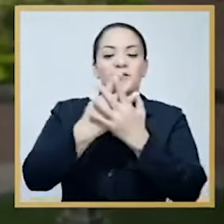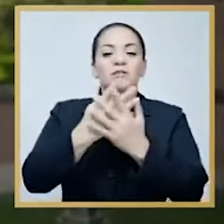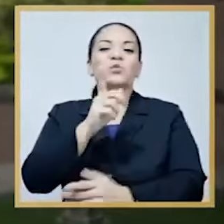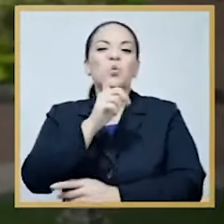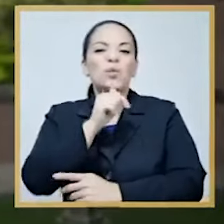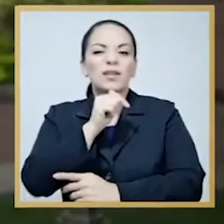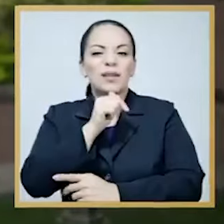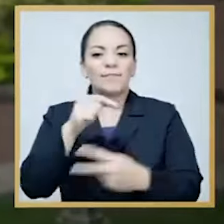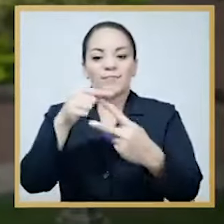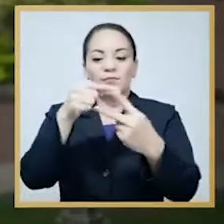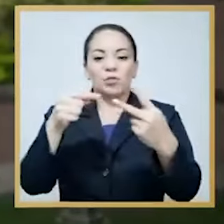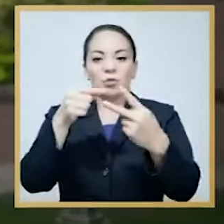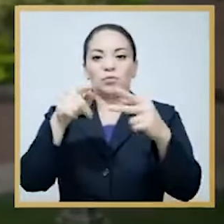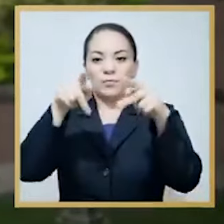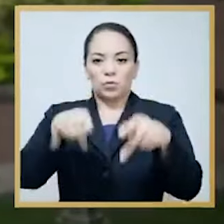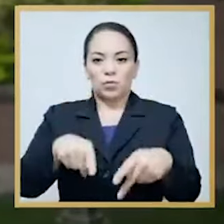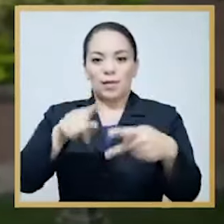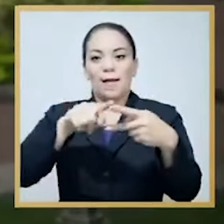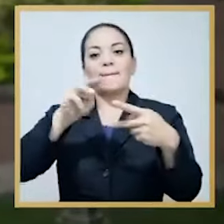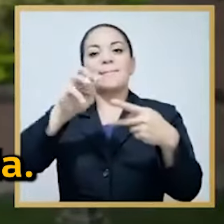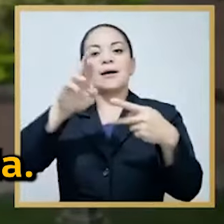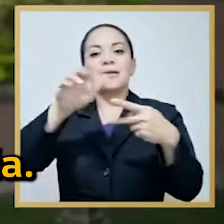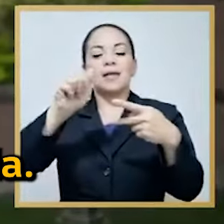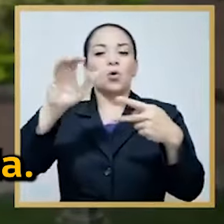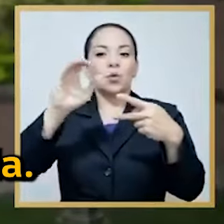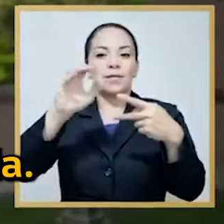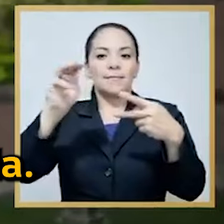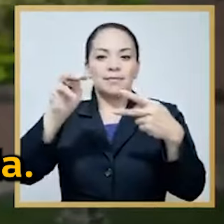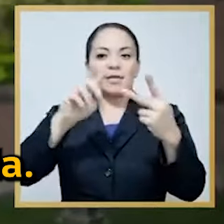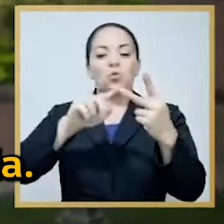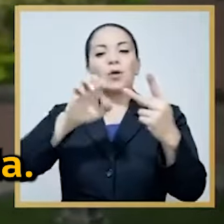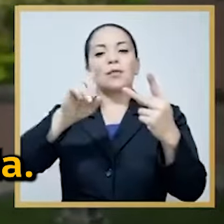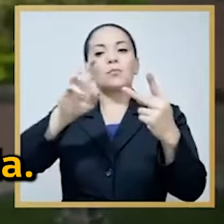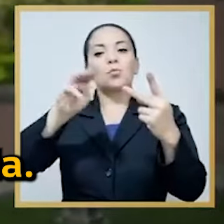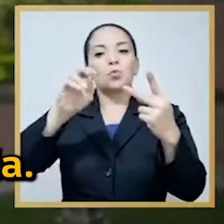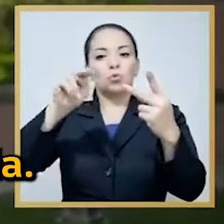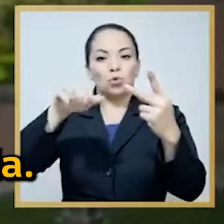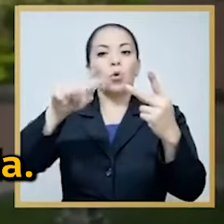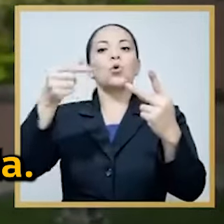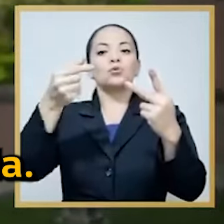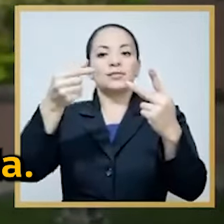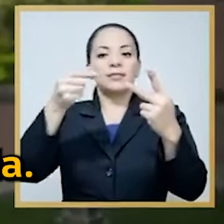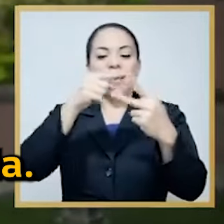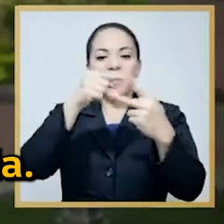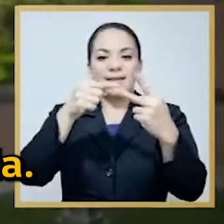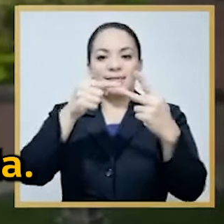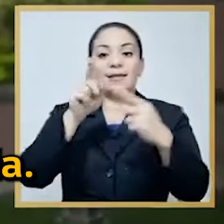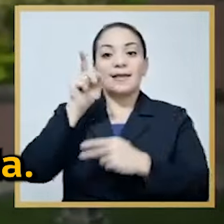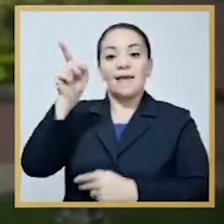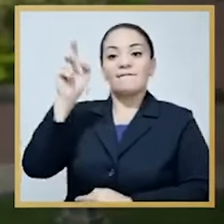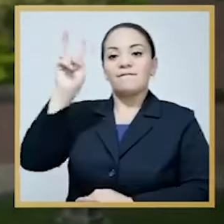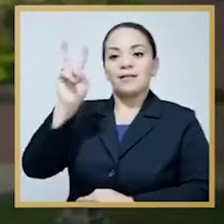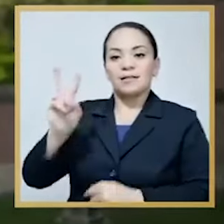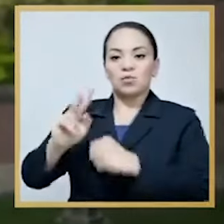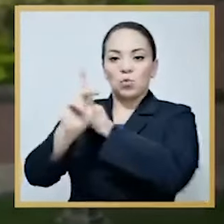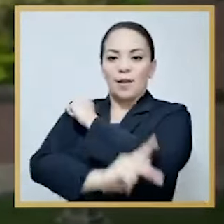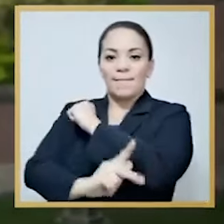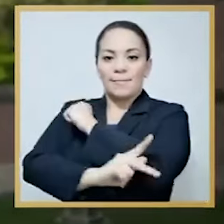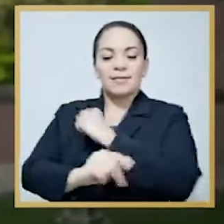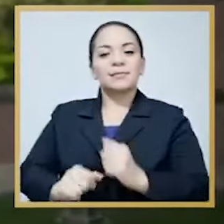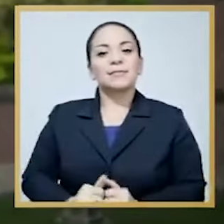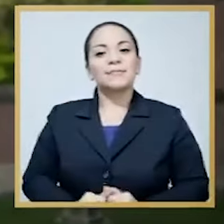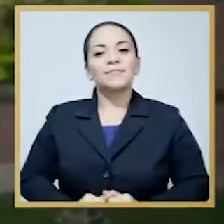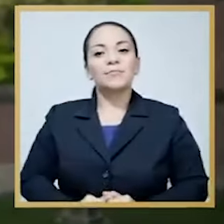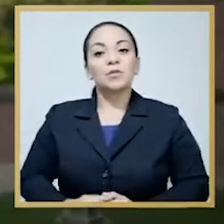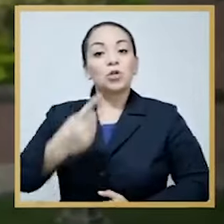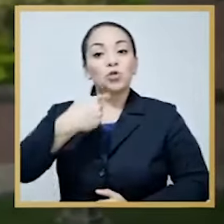captura en contra de María Corina Machado y Edmundo González en Venezuela. Por este